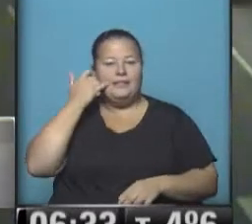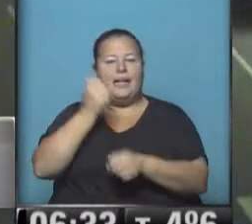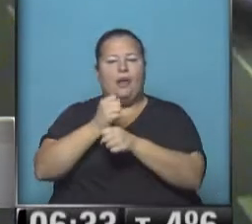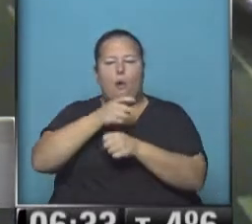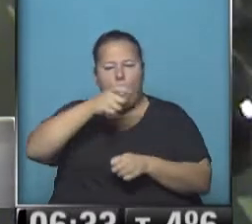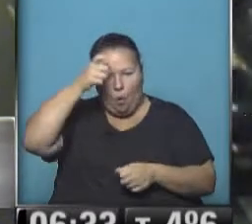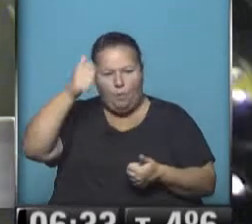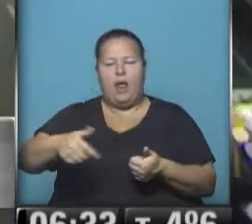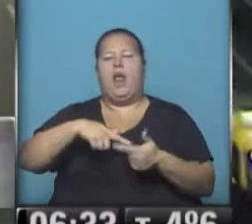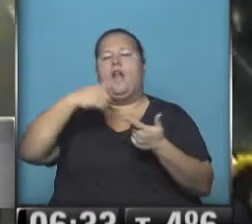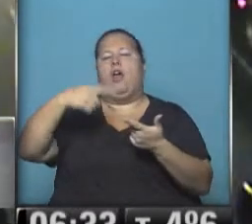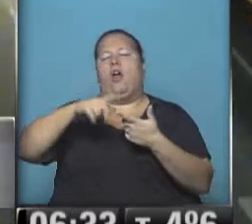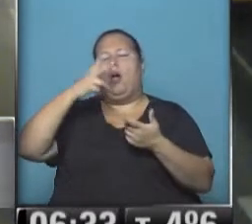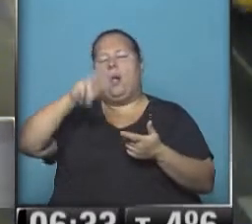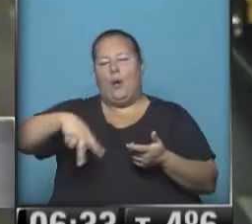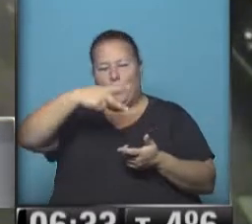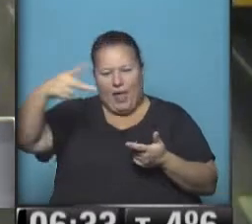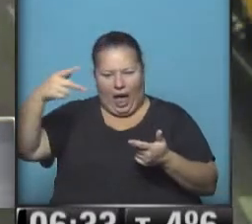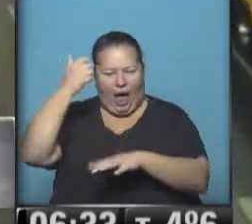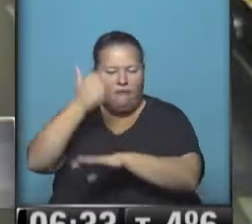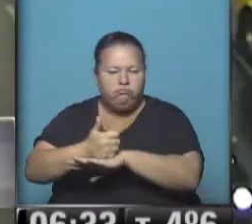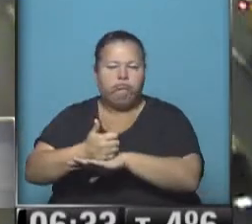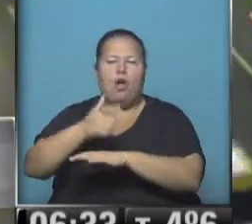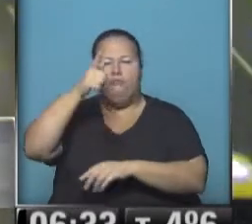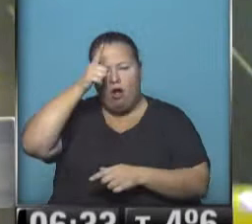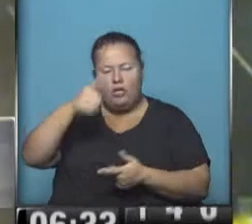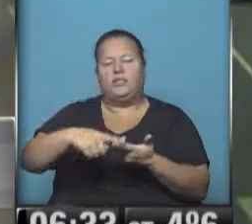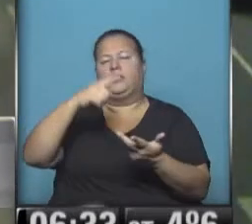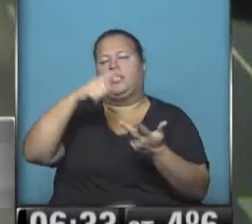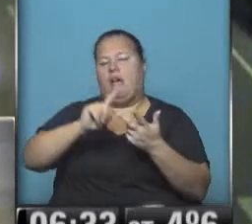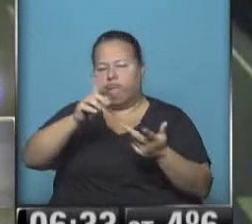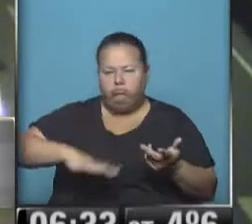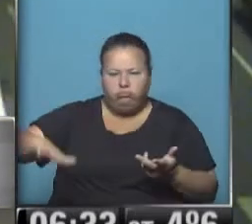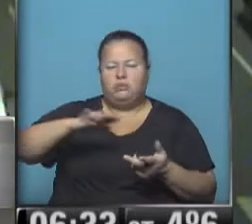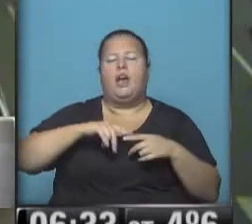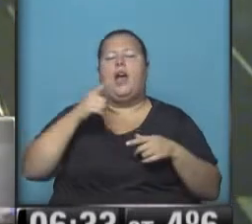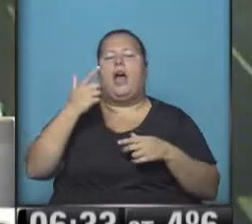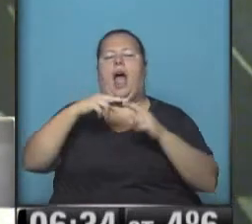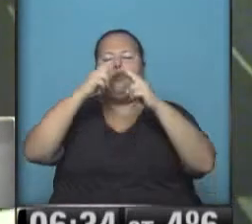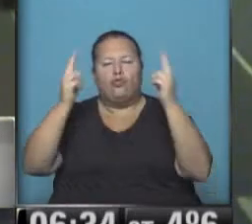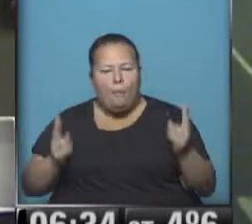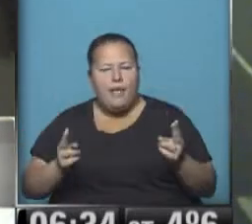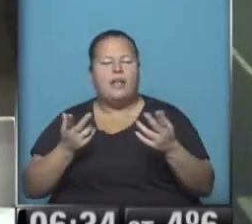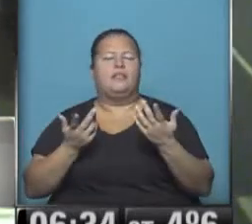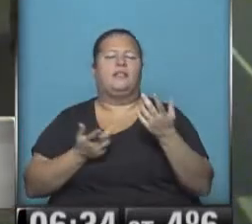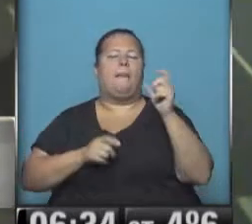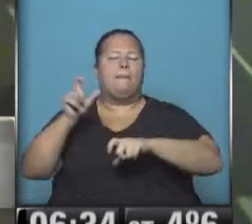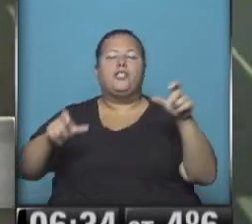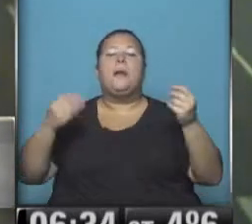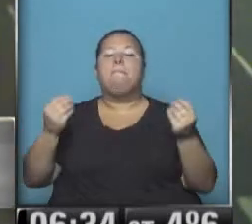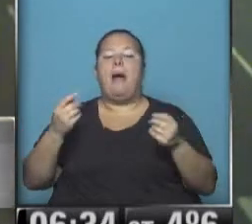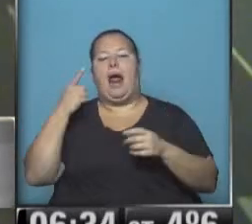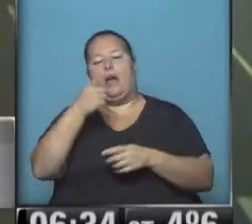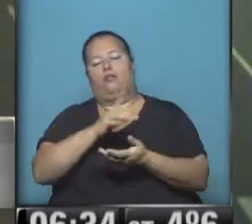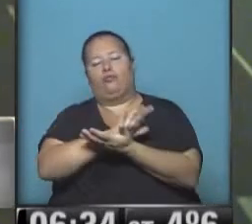bomberos, personal de la Agencia Nacional de Seguridad Vial, policía también en la zona, gente de autopista, para tratar de evitar